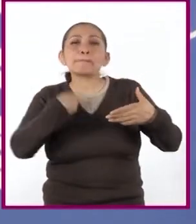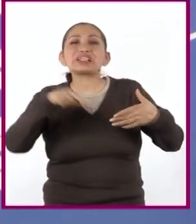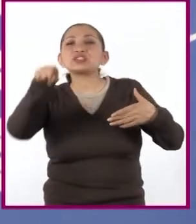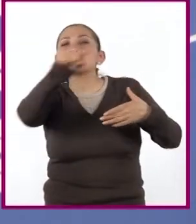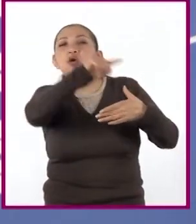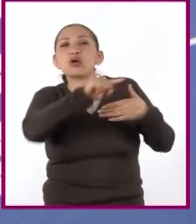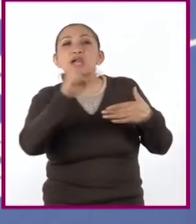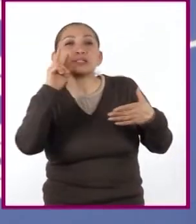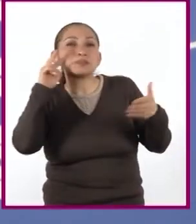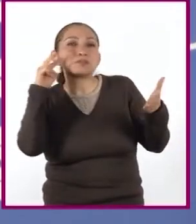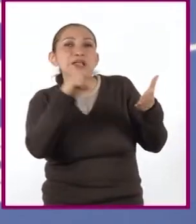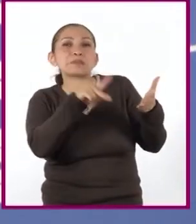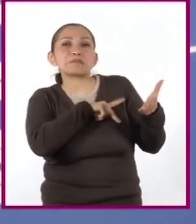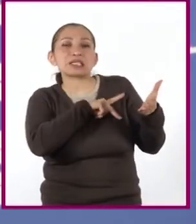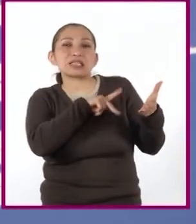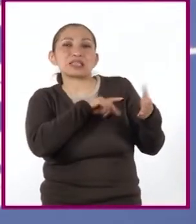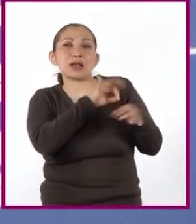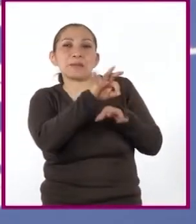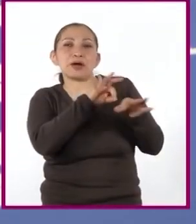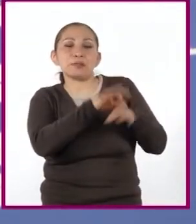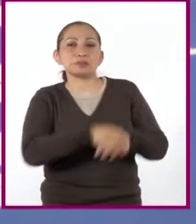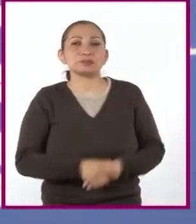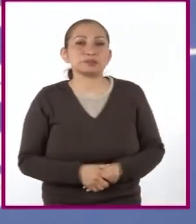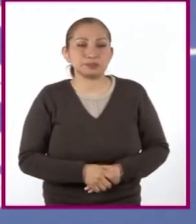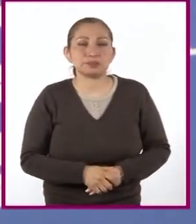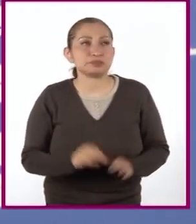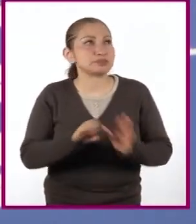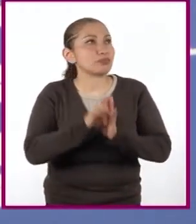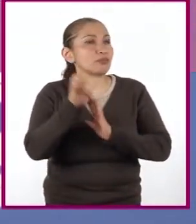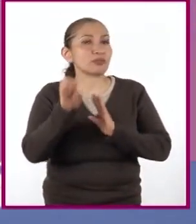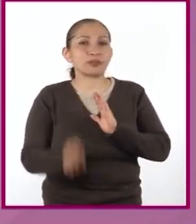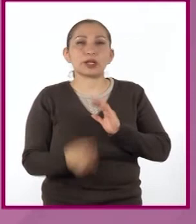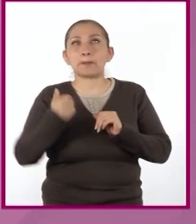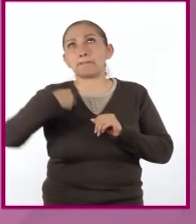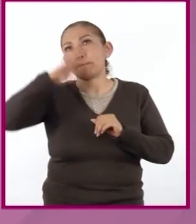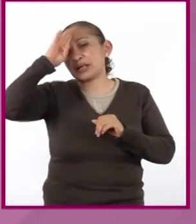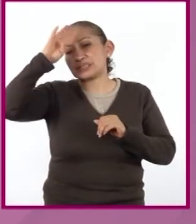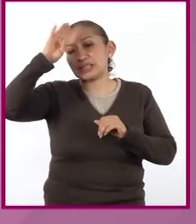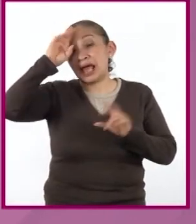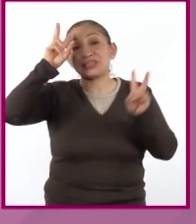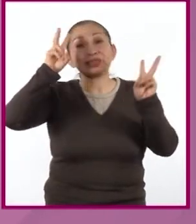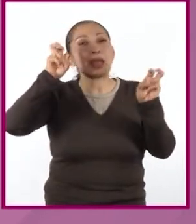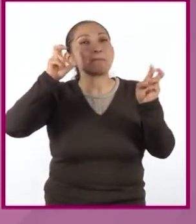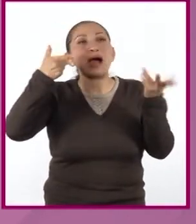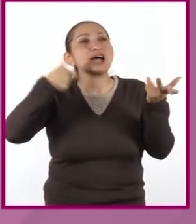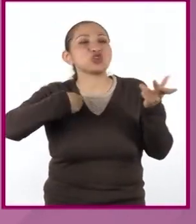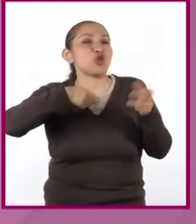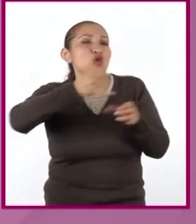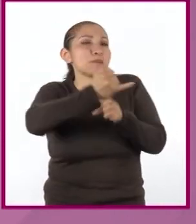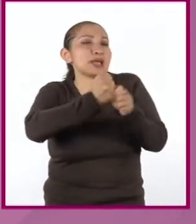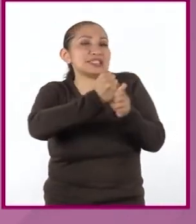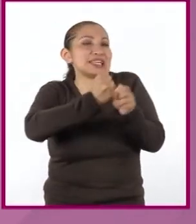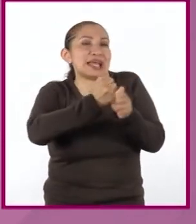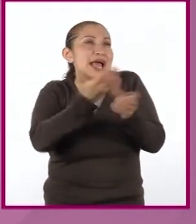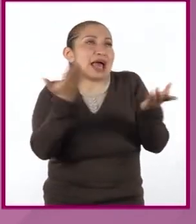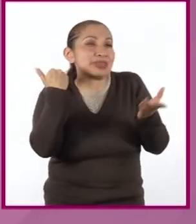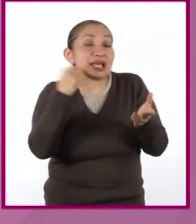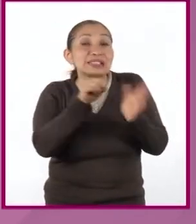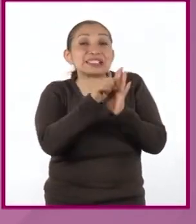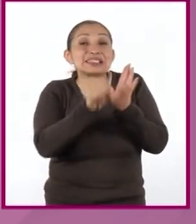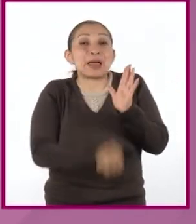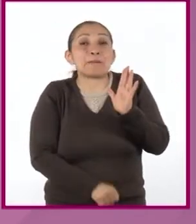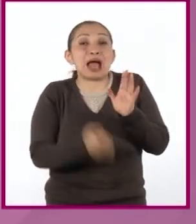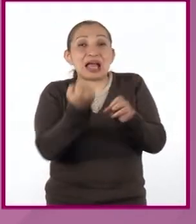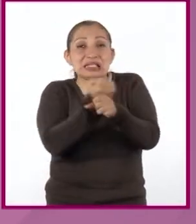queremos presentarle nuestra información. Por ejemplo, pensemos que el tema que hemos investigado es el sistema